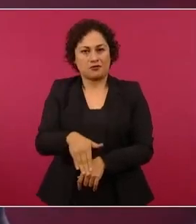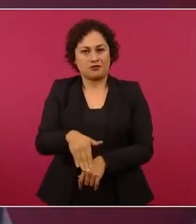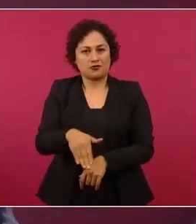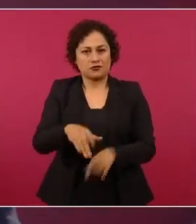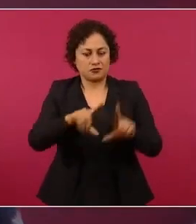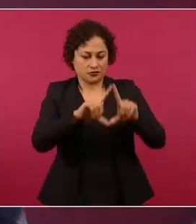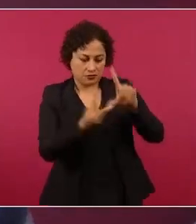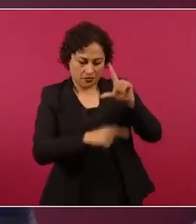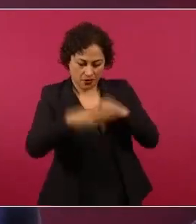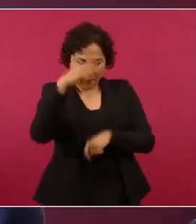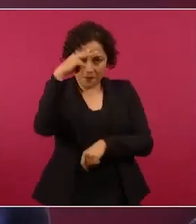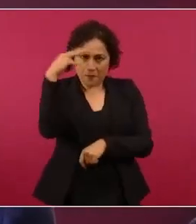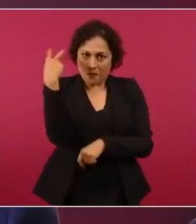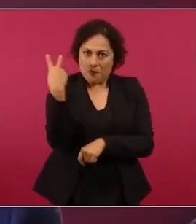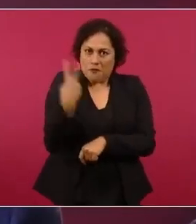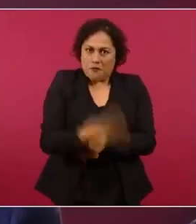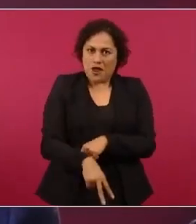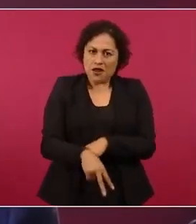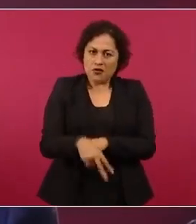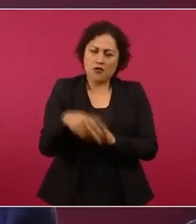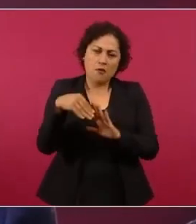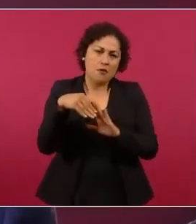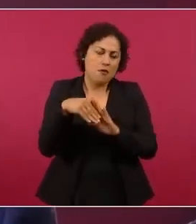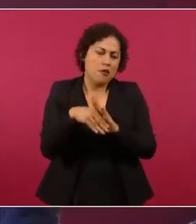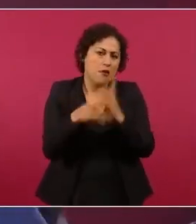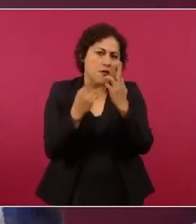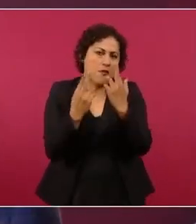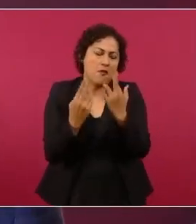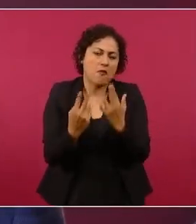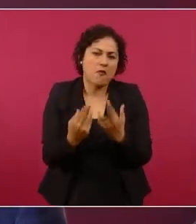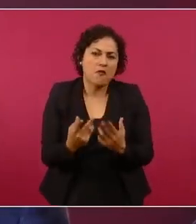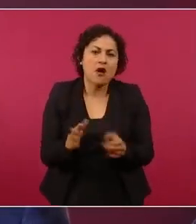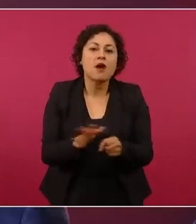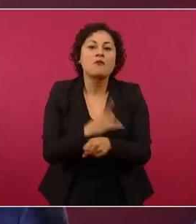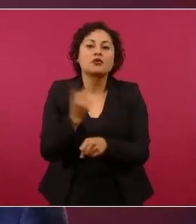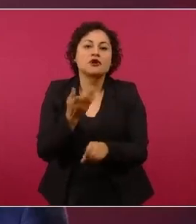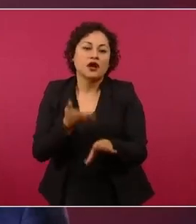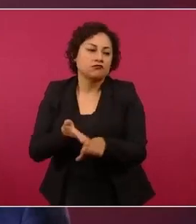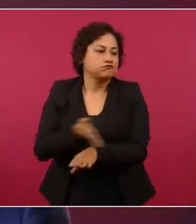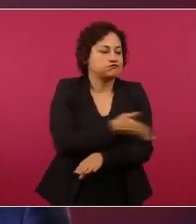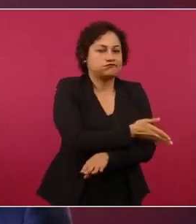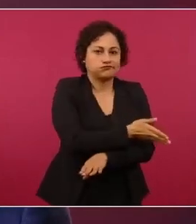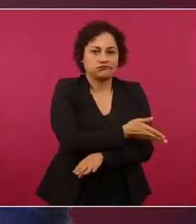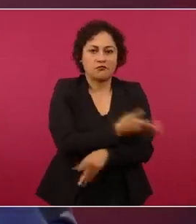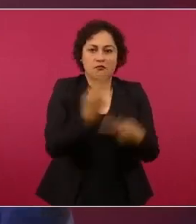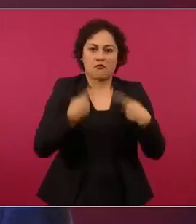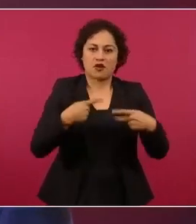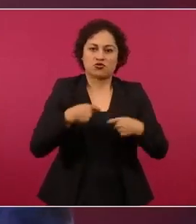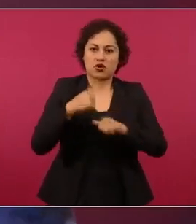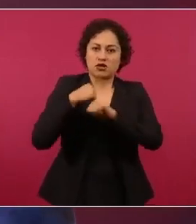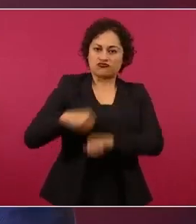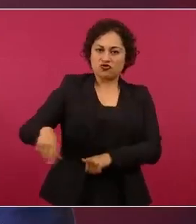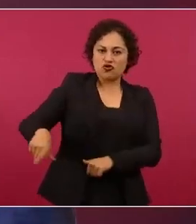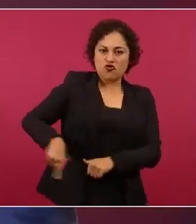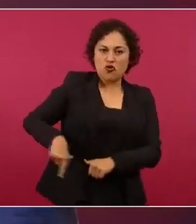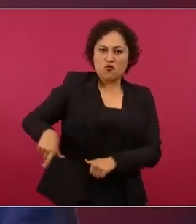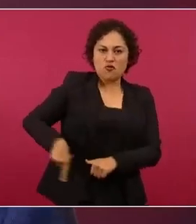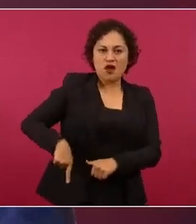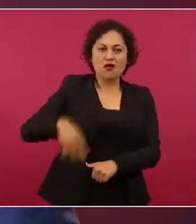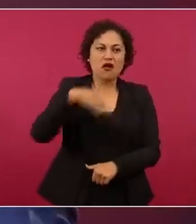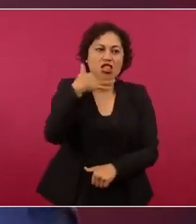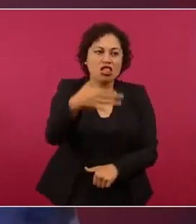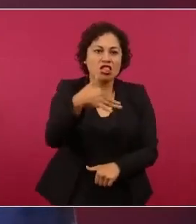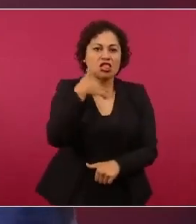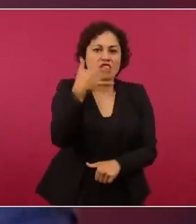que la deshonestidad de sus gobernantes, y eso es lo que ha dado al traste con